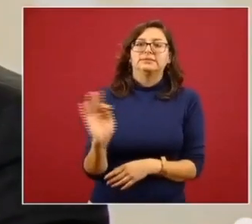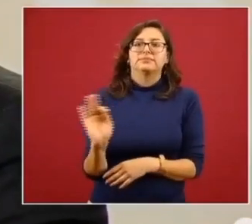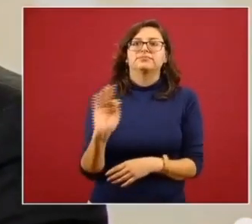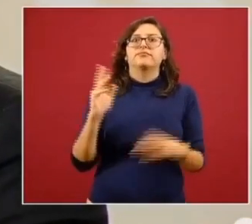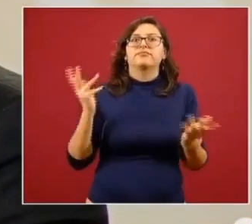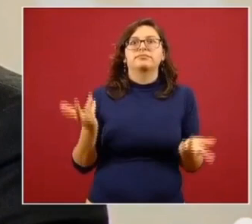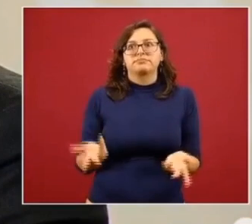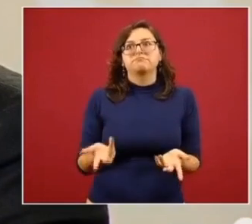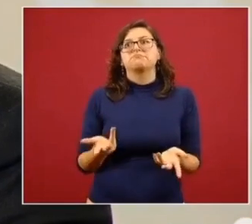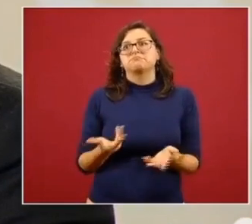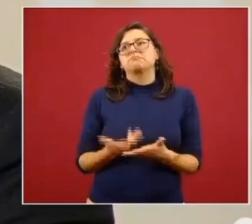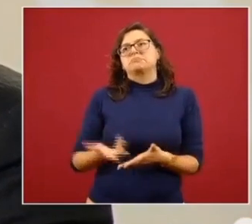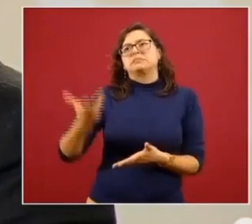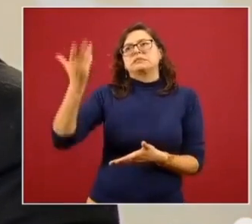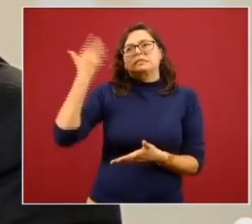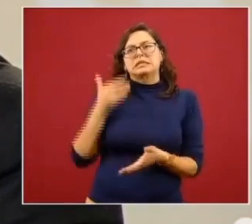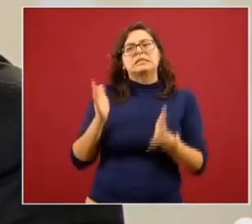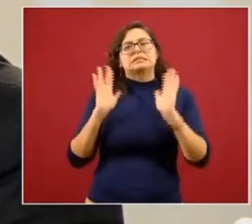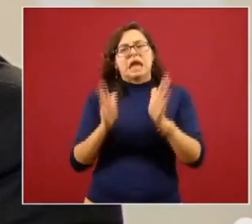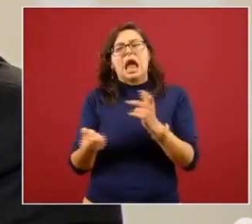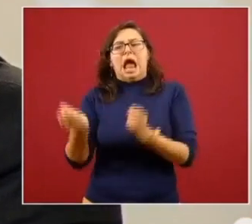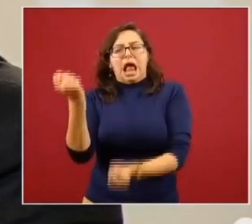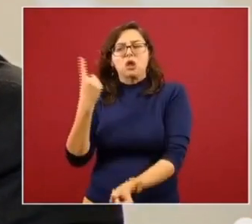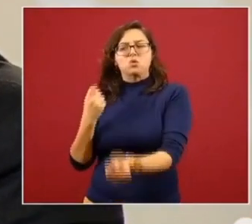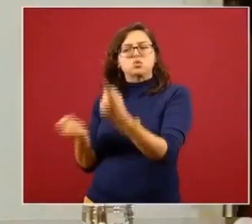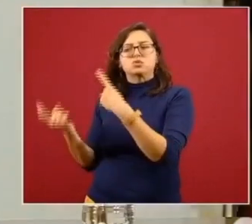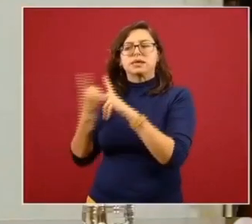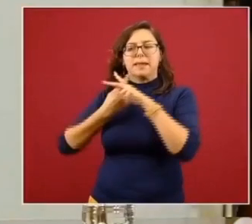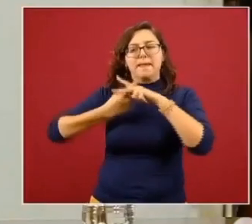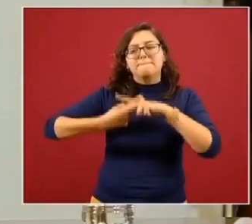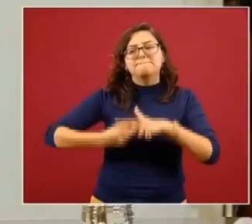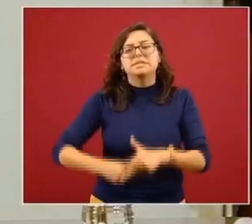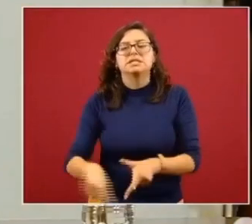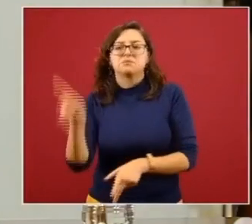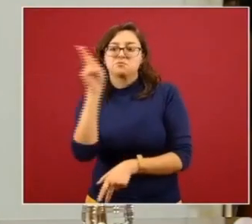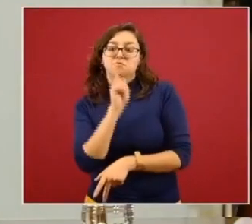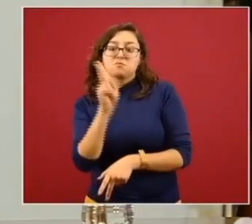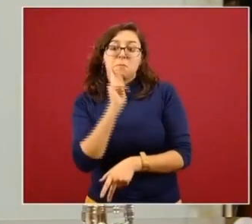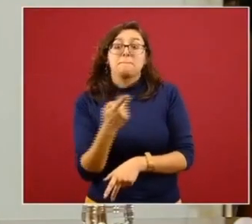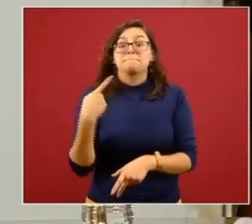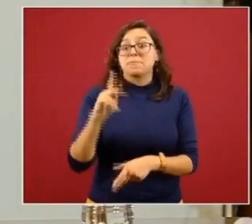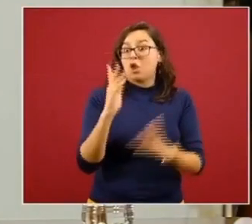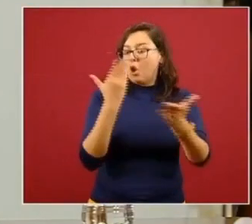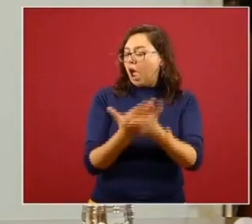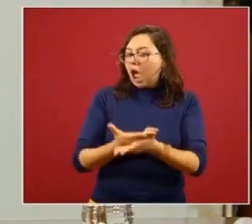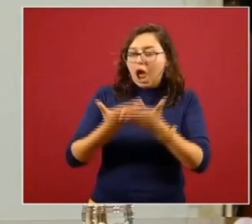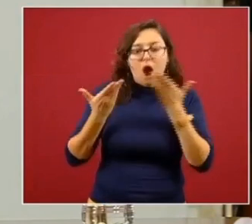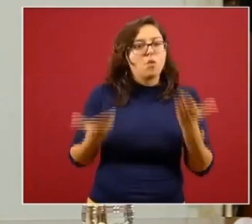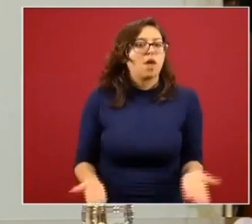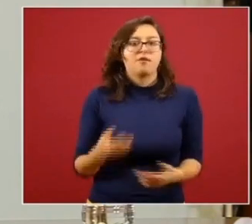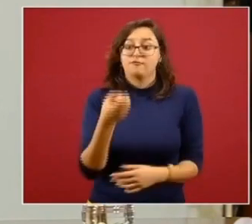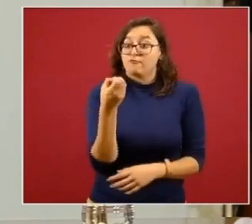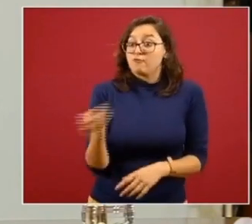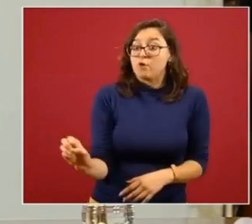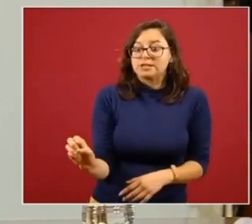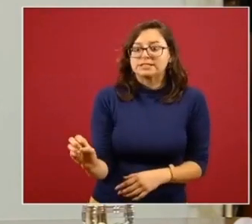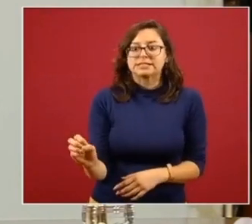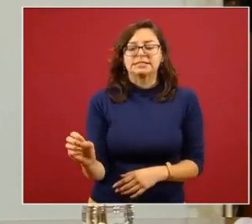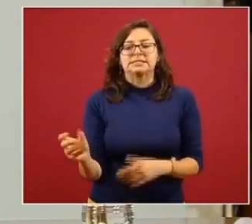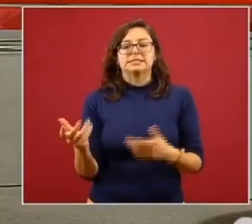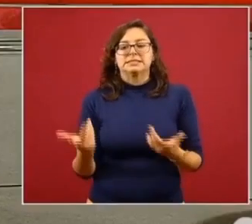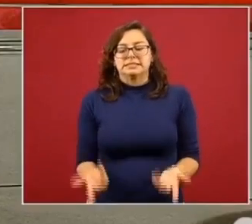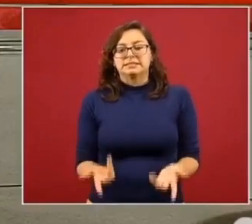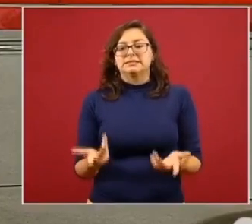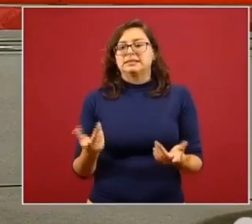se venía usando en algunos casos, pero ahora el sentarlos a los niños se